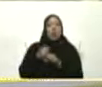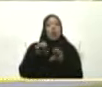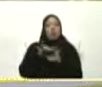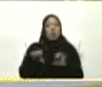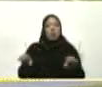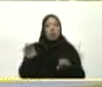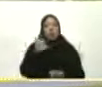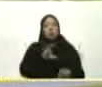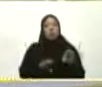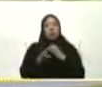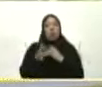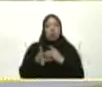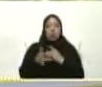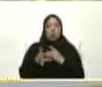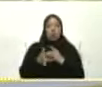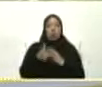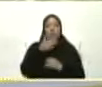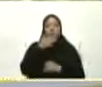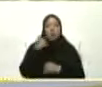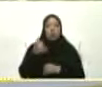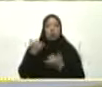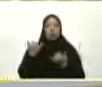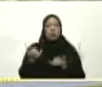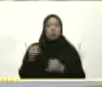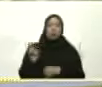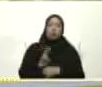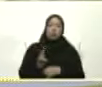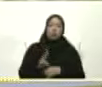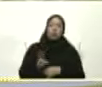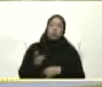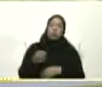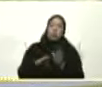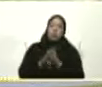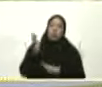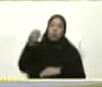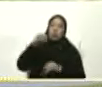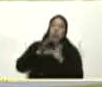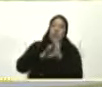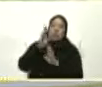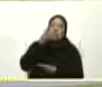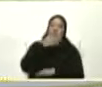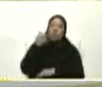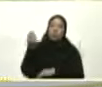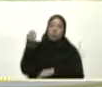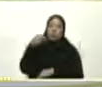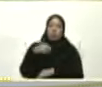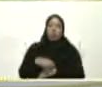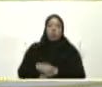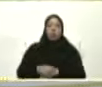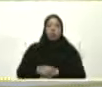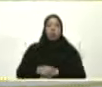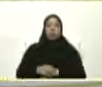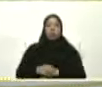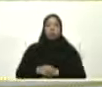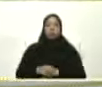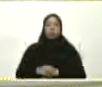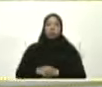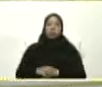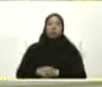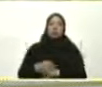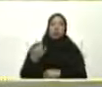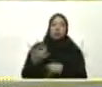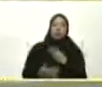Su ciencia Y su tecnología Al máximo nivel De desarrollo Se queda Se queda queda